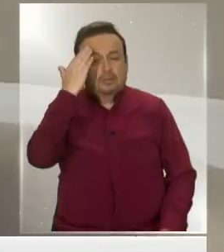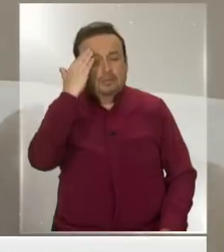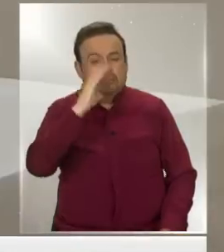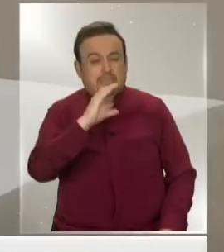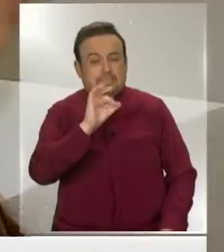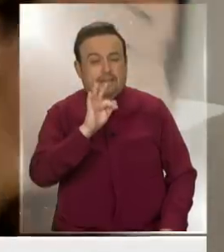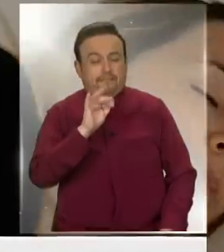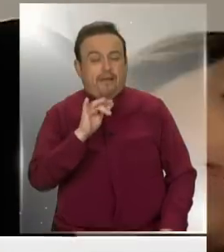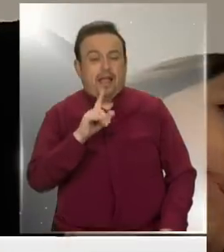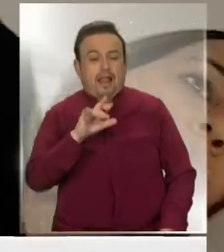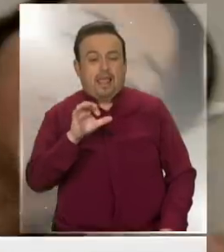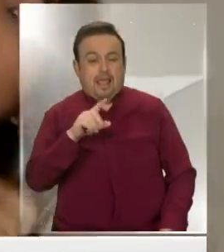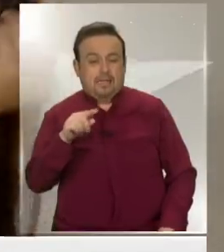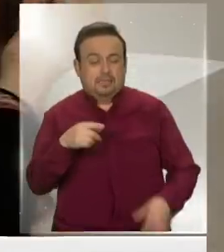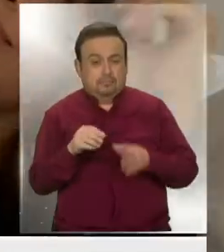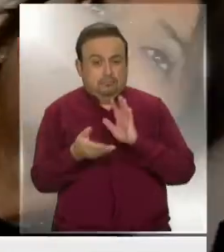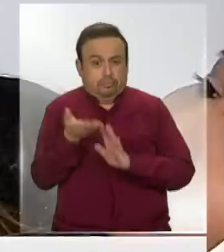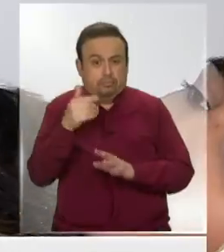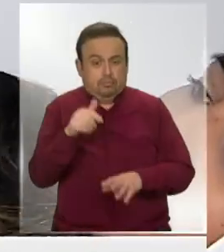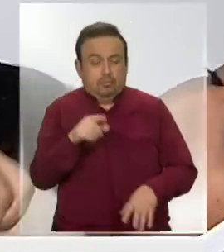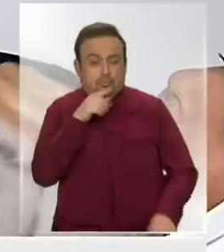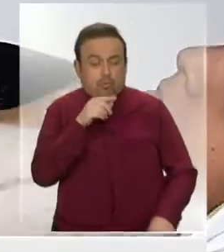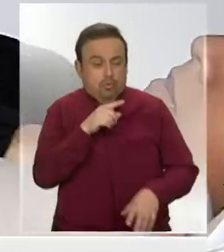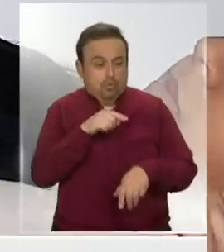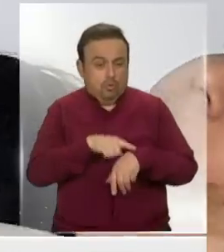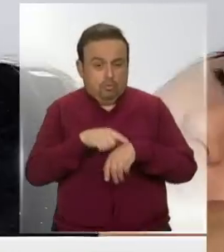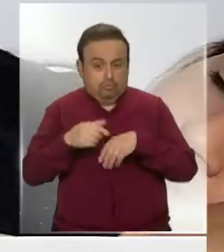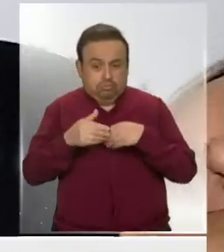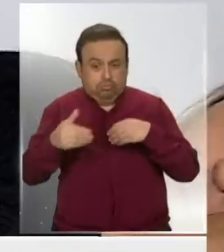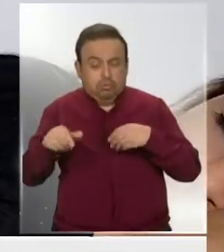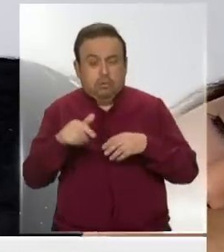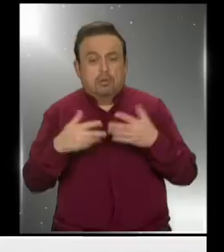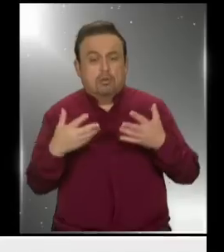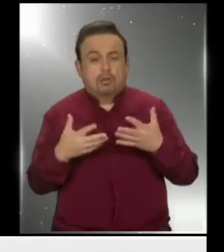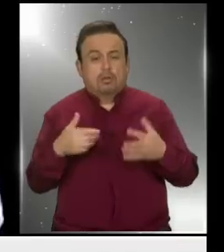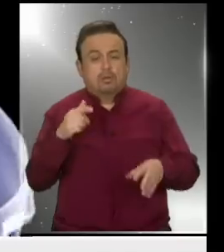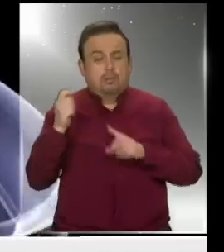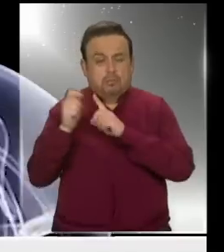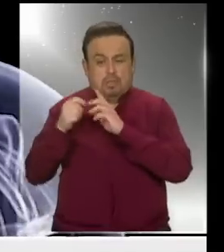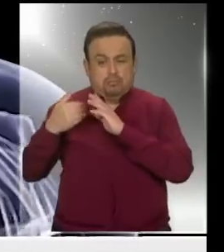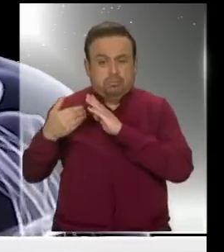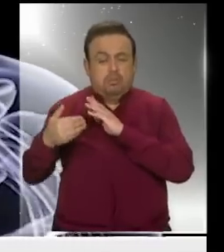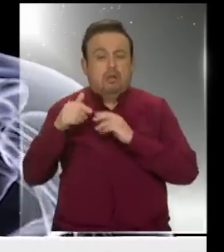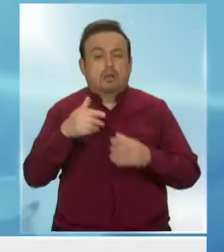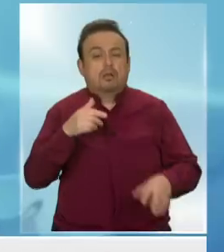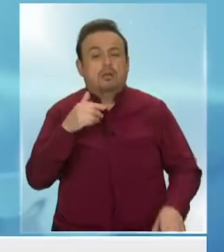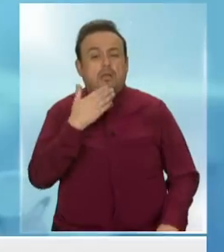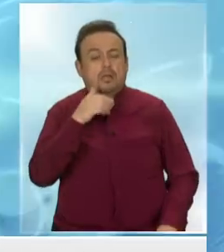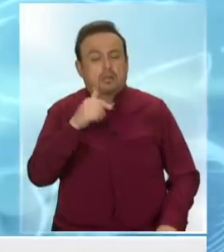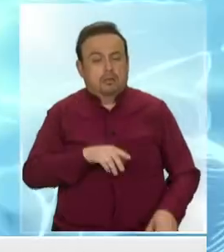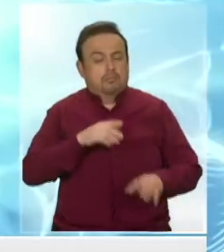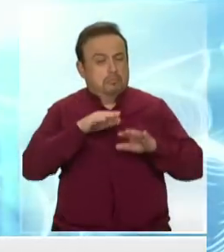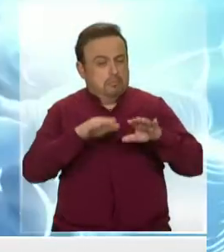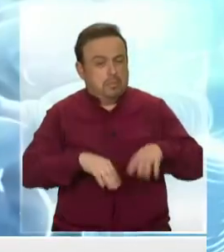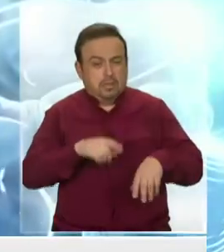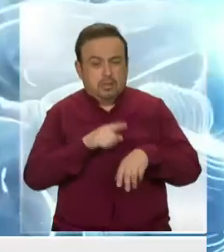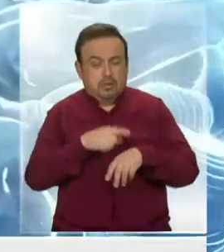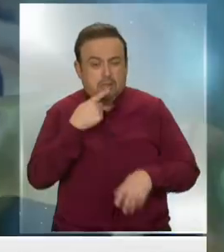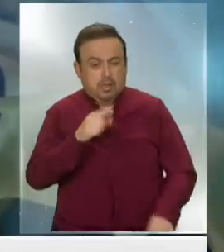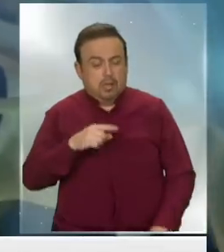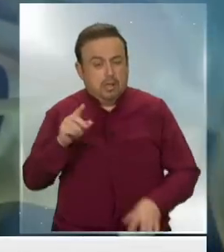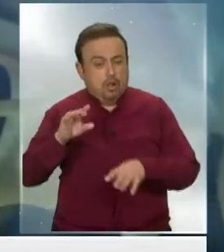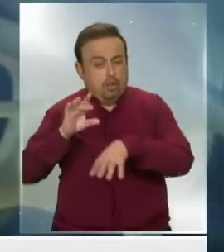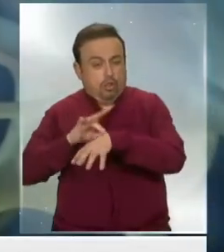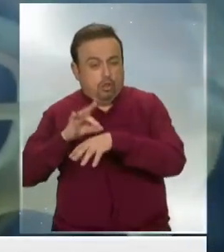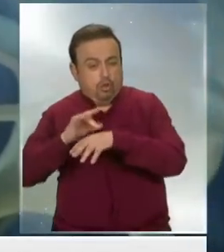también han aumentado y mucho durante estos últimos meses. Quisimos también, al mismo tiempo, ya que hablamos con una neuróloga